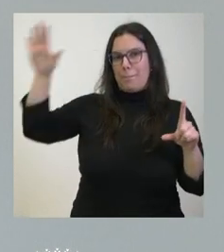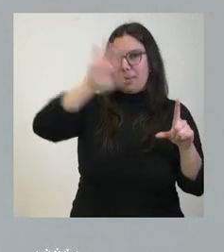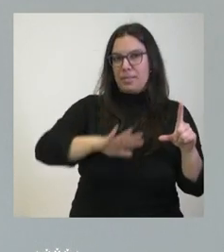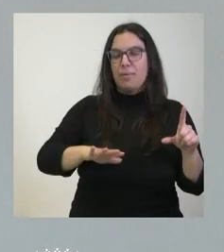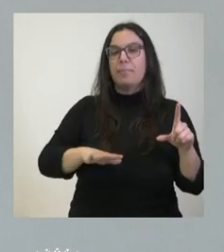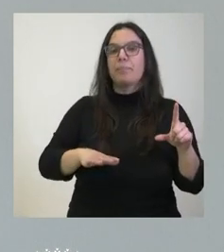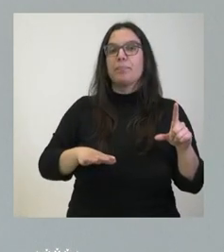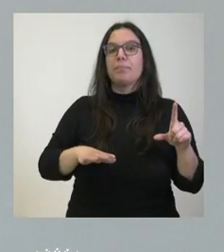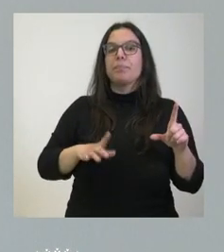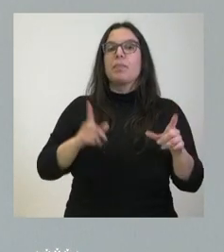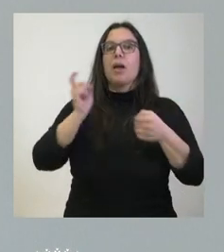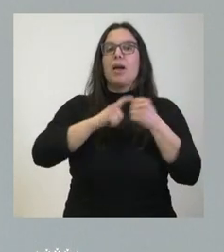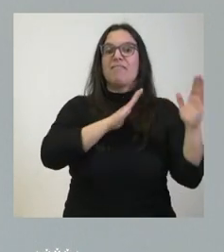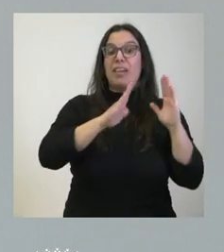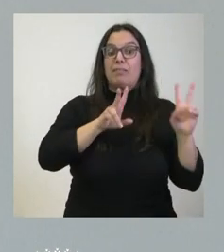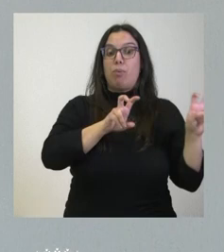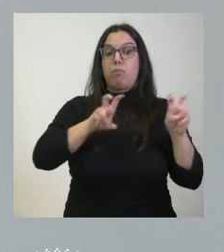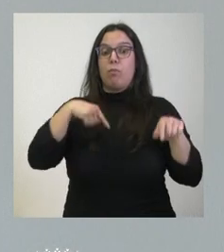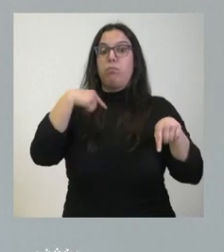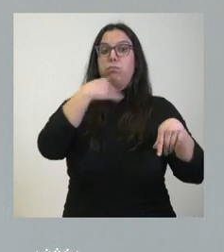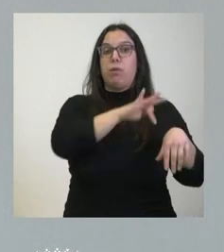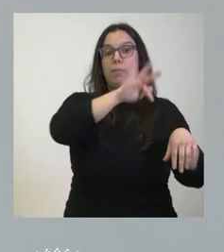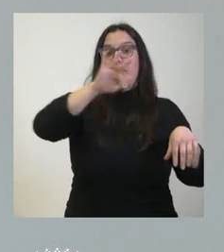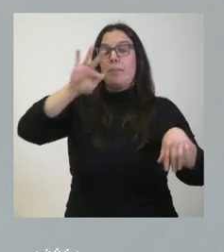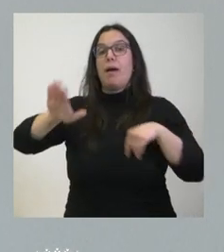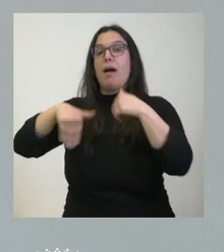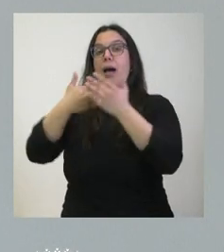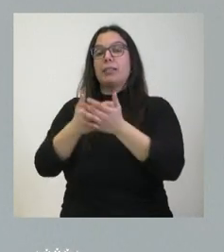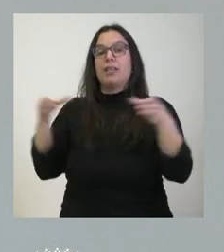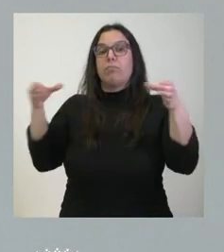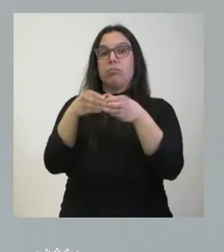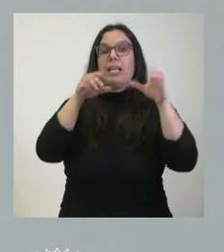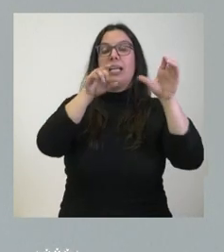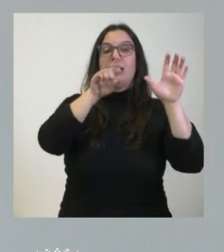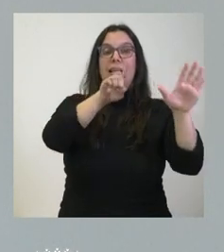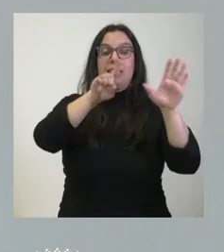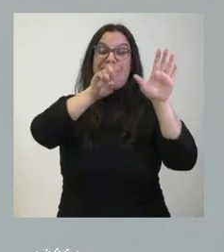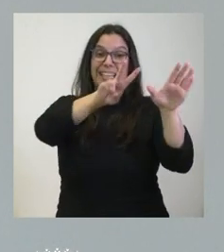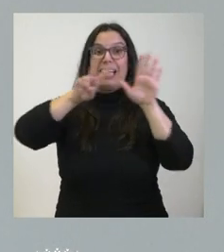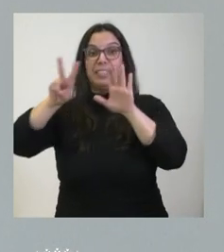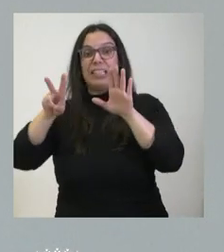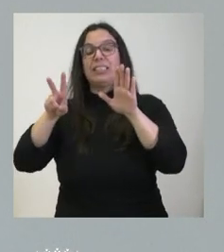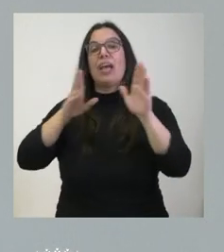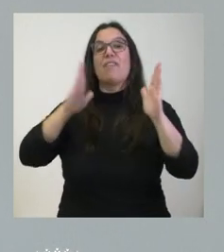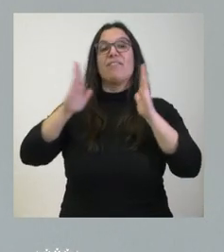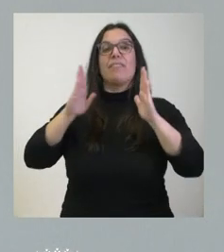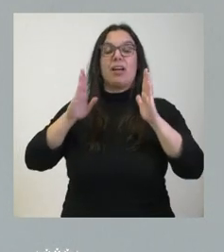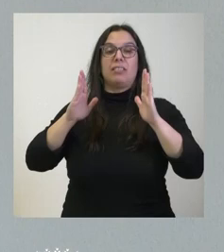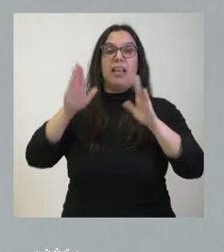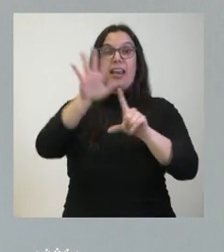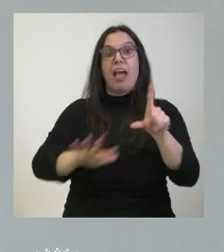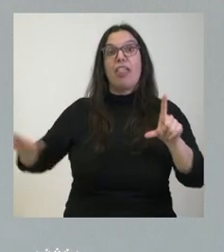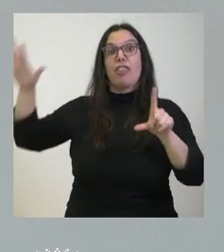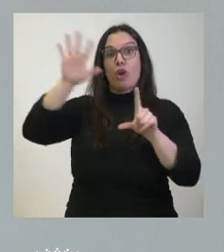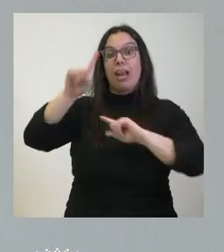que participan en una serie de fases iniciales y al final llegan 77 alumnos para la fase nacional y finalmente